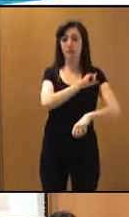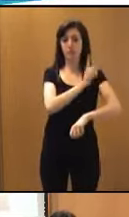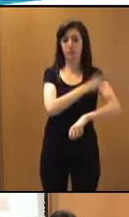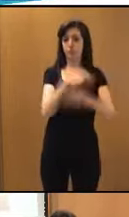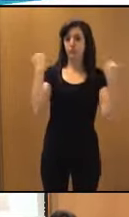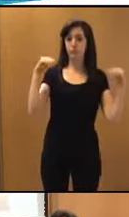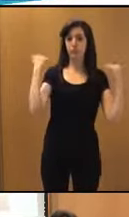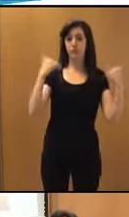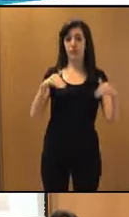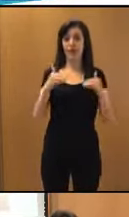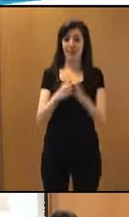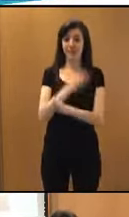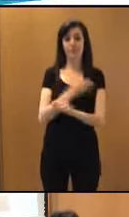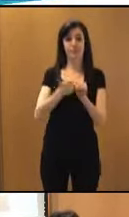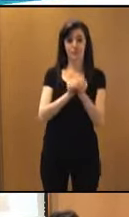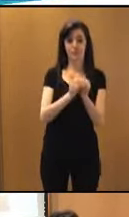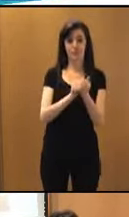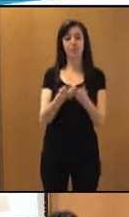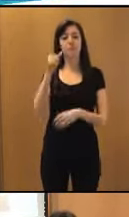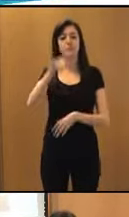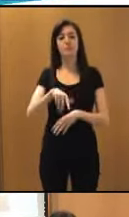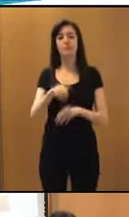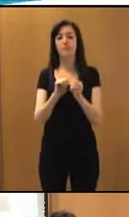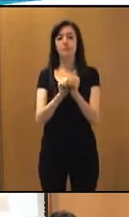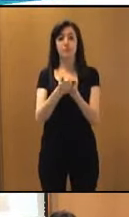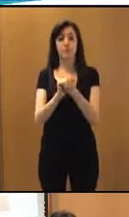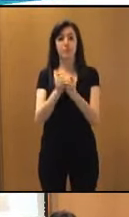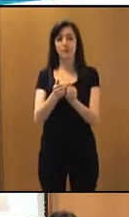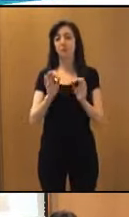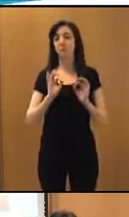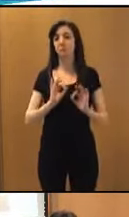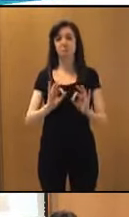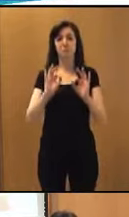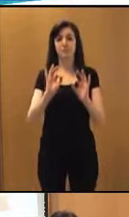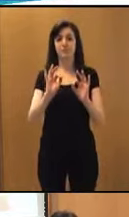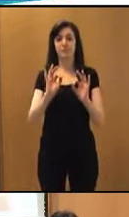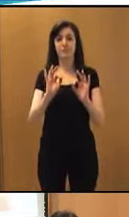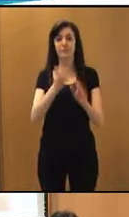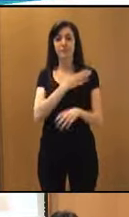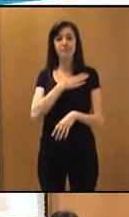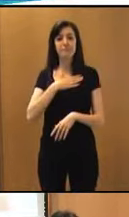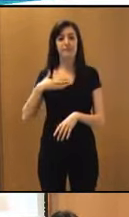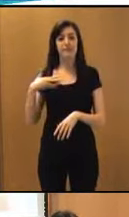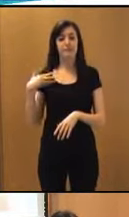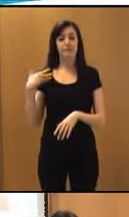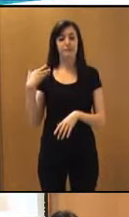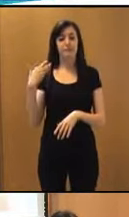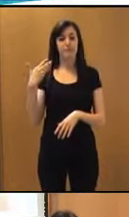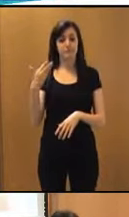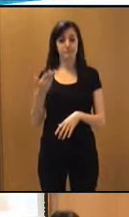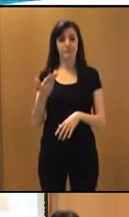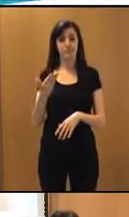través del videojuego. También videojuegos que lo que intentan es mejorar la